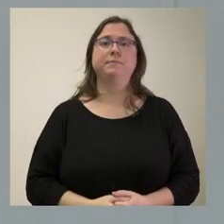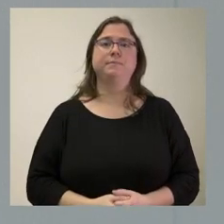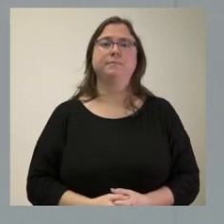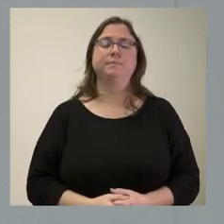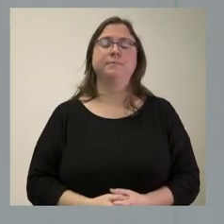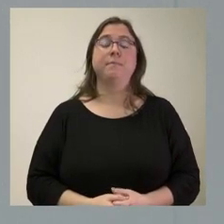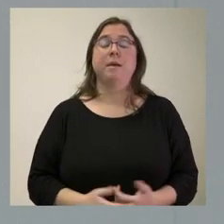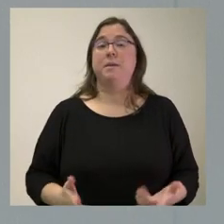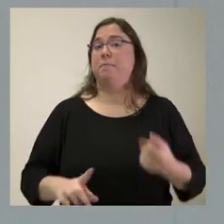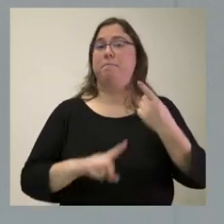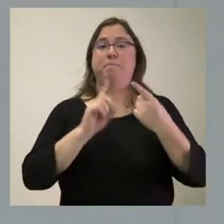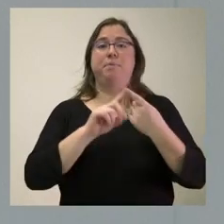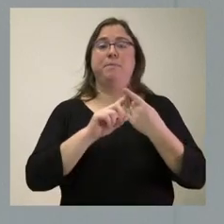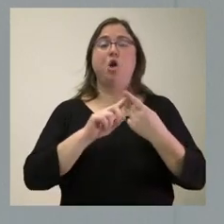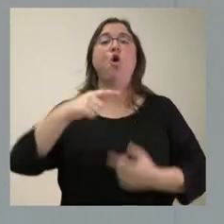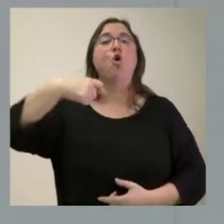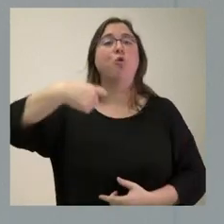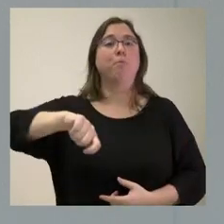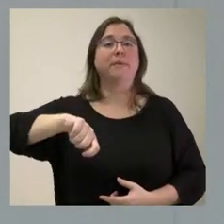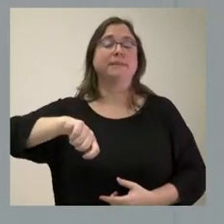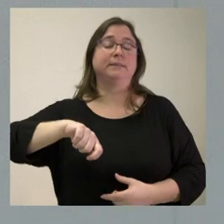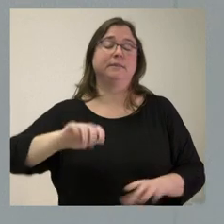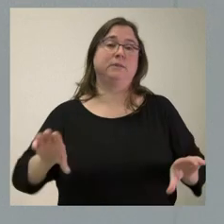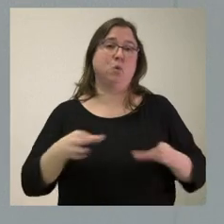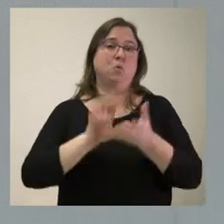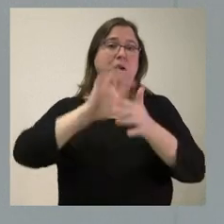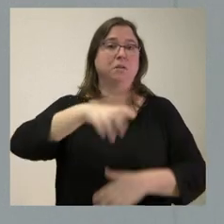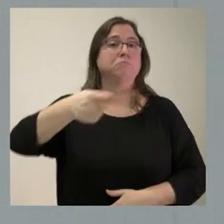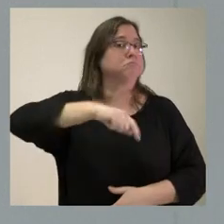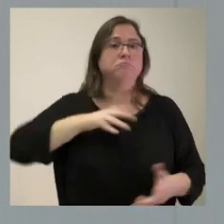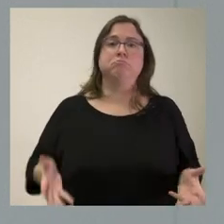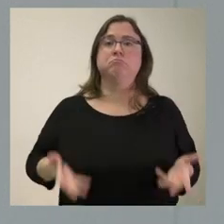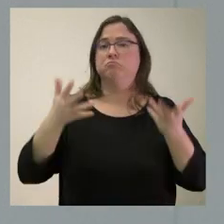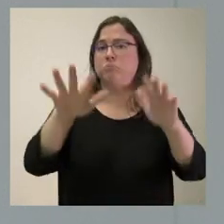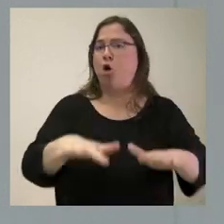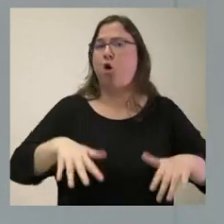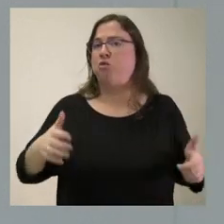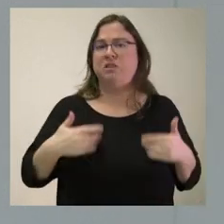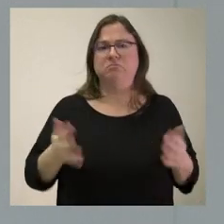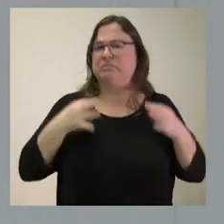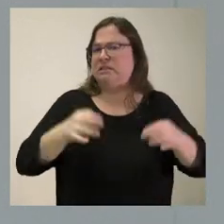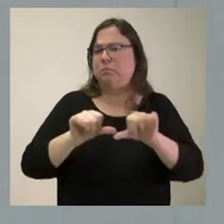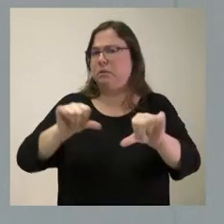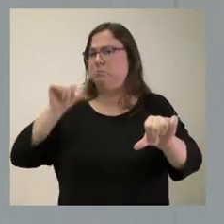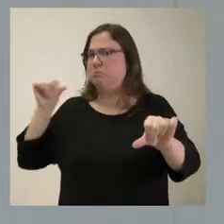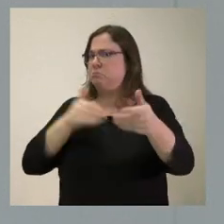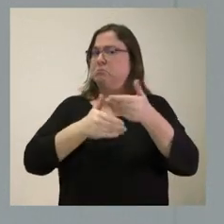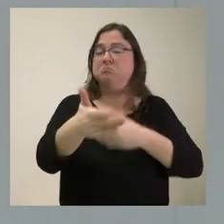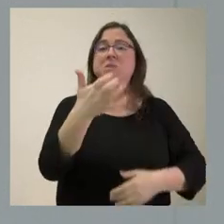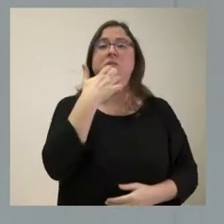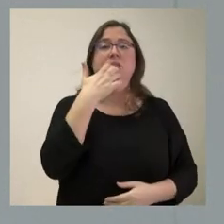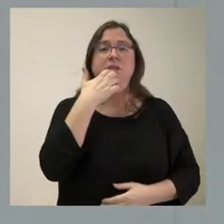Bueno, en primer lugar, el presidente de la Junta de Castilla y León y todos los miembros del Gobierno estamos a disposición de las Cortes de Castilla y León. Lo hemos estado siempre. Y en la medida en que las Cortes